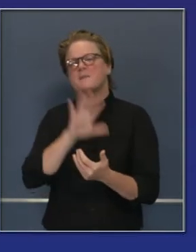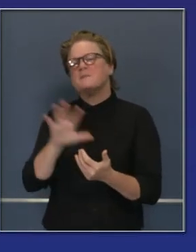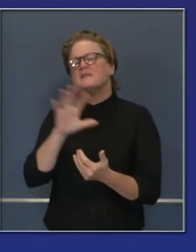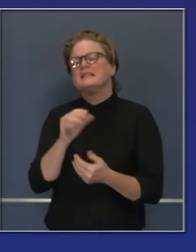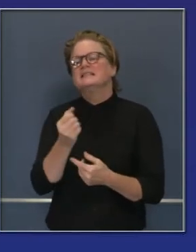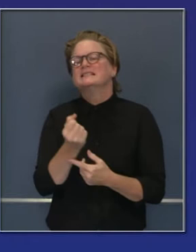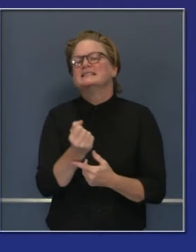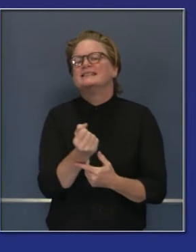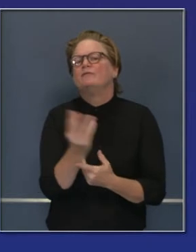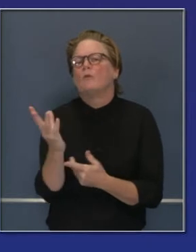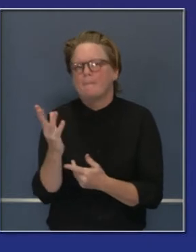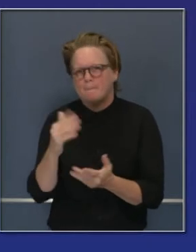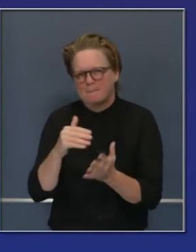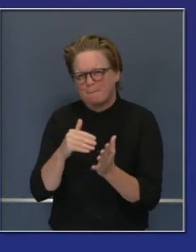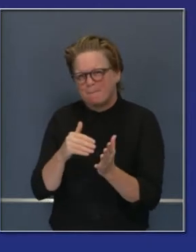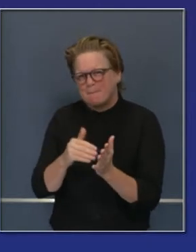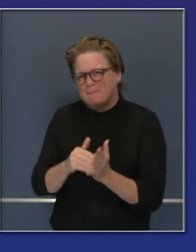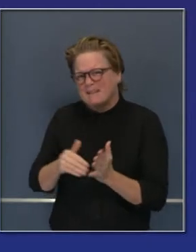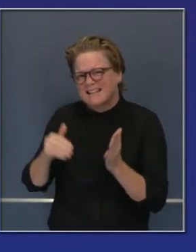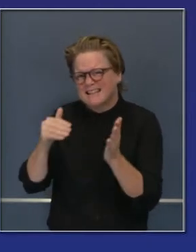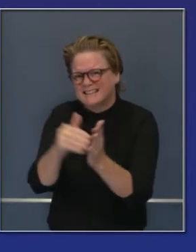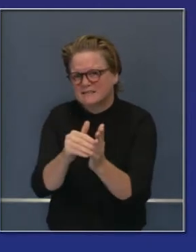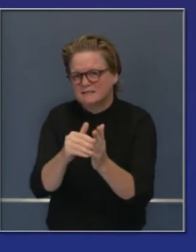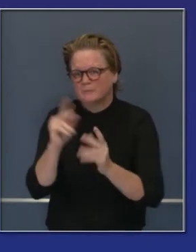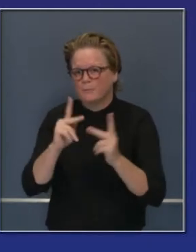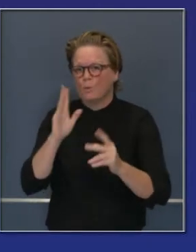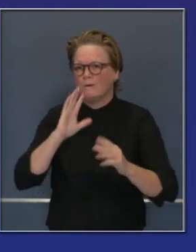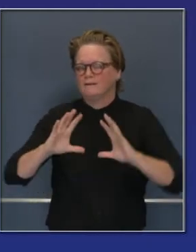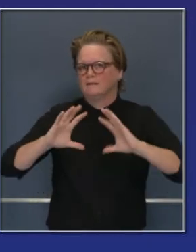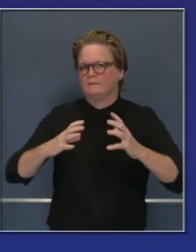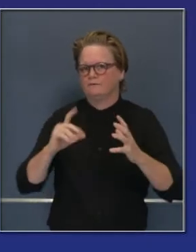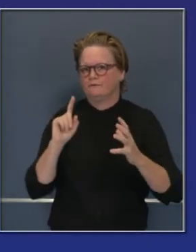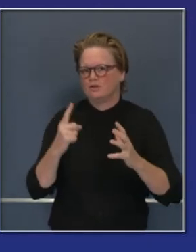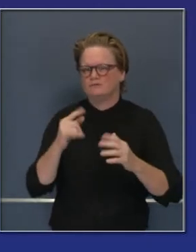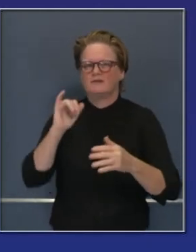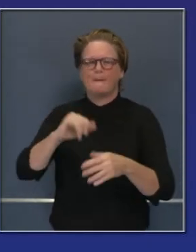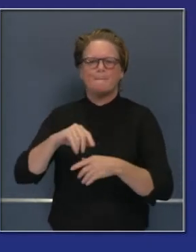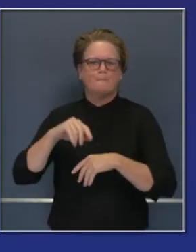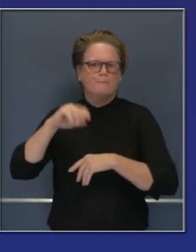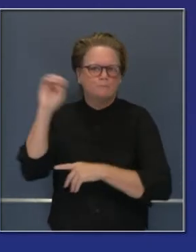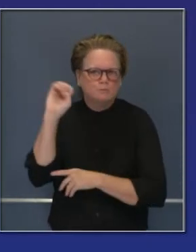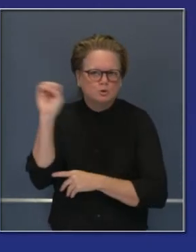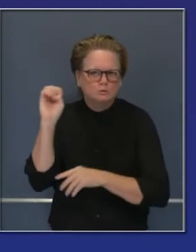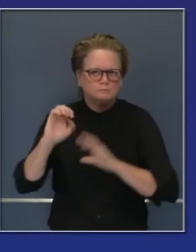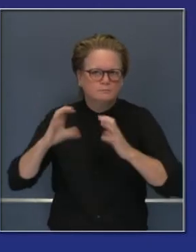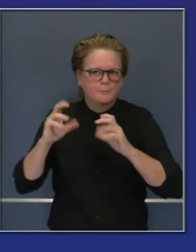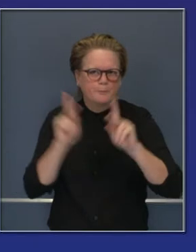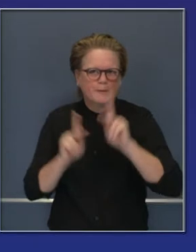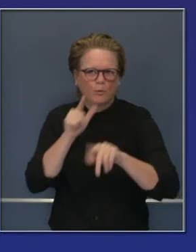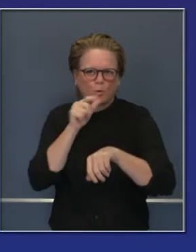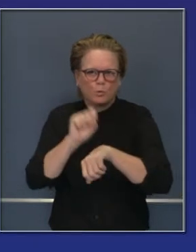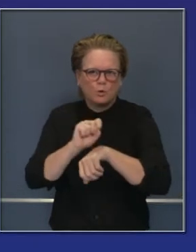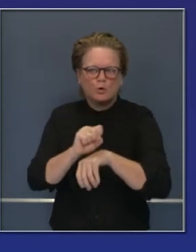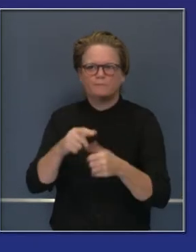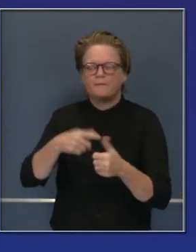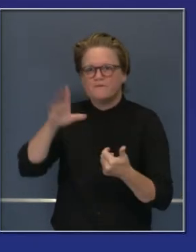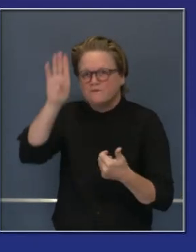serán, claro, los primeros socorristas, enfermeras, doctores, etcétera.